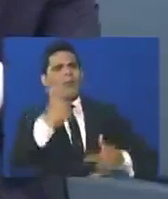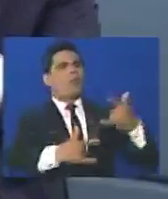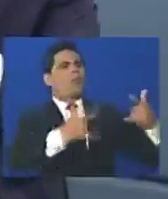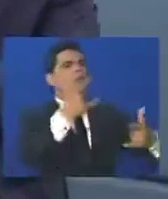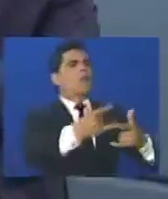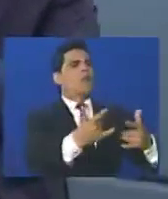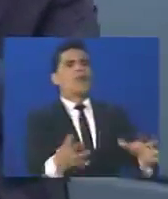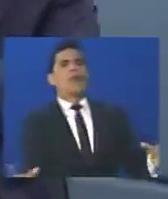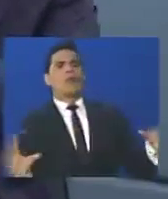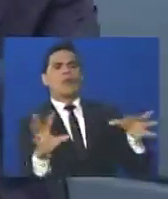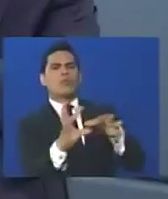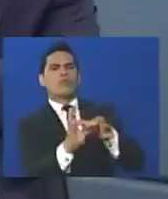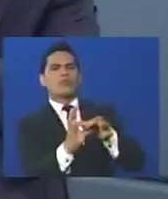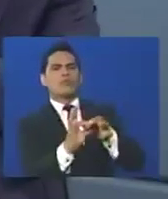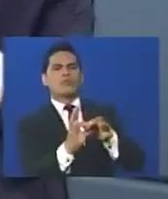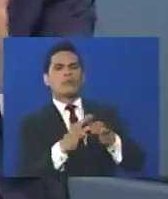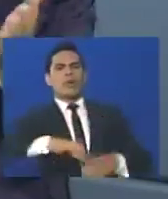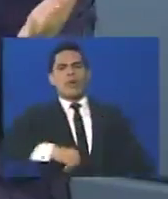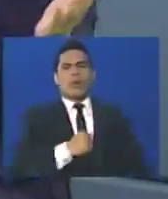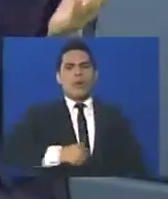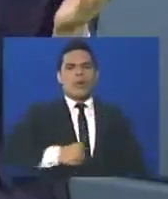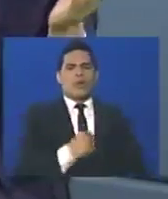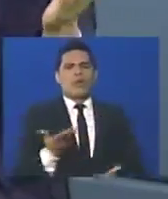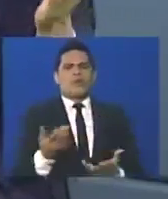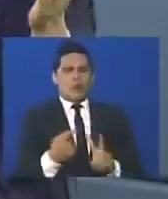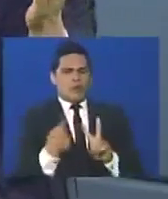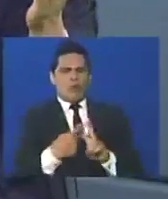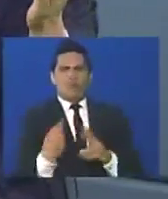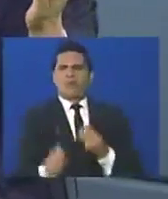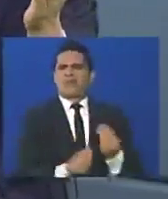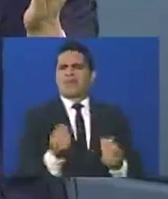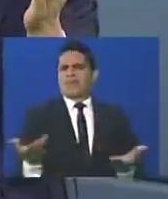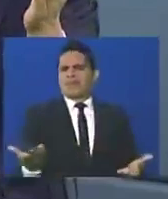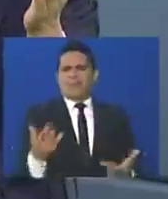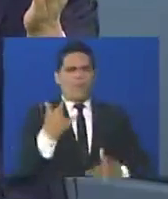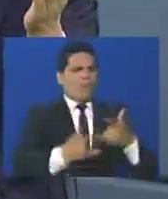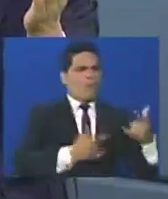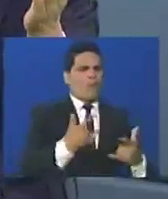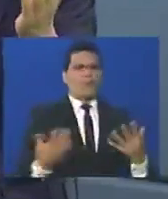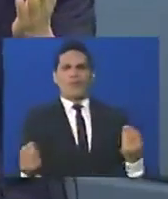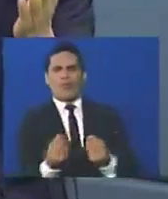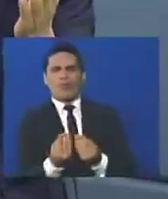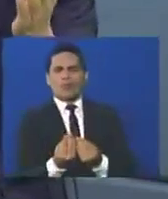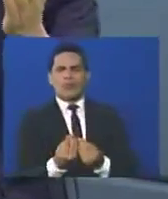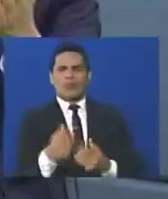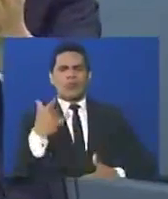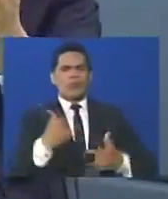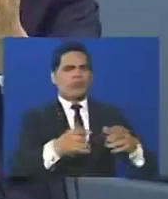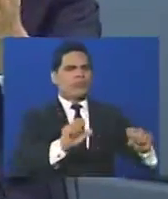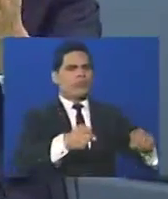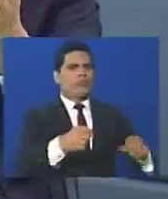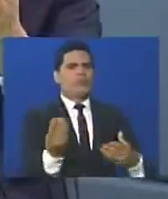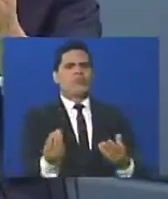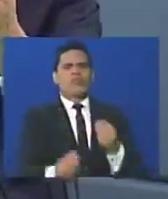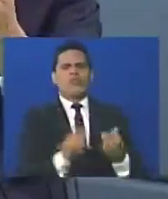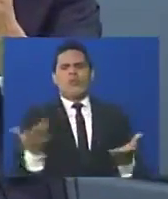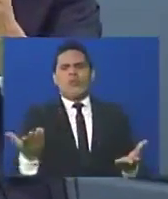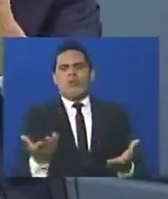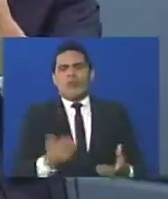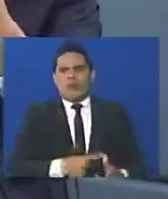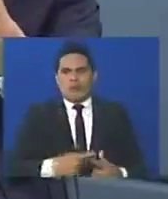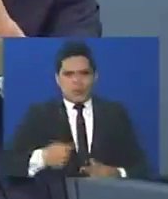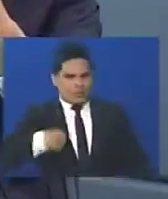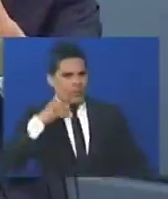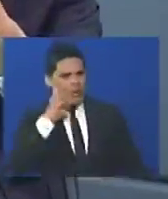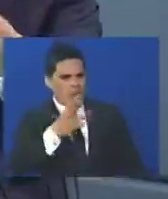enllavado con las autoridades. Eso es de una irregularidad demasiado pesada, como para que